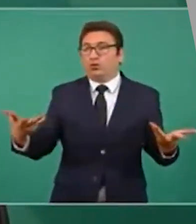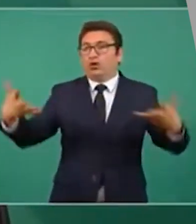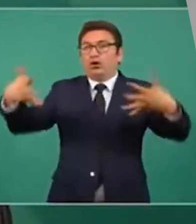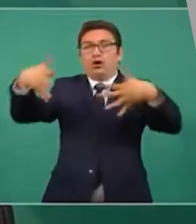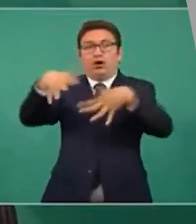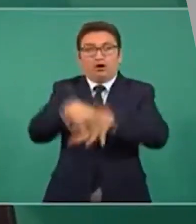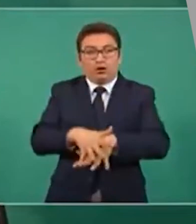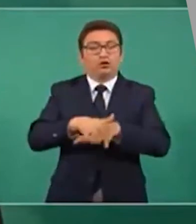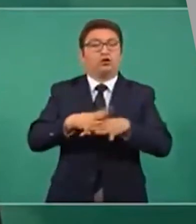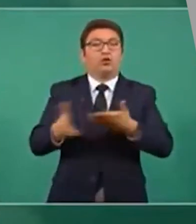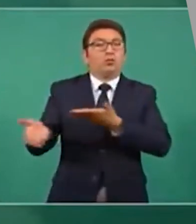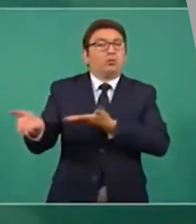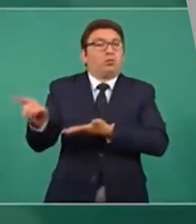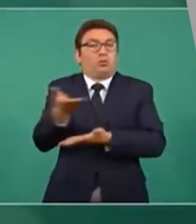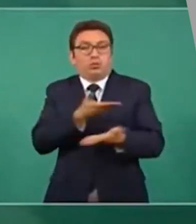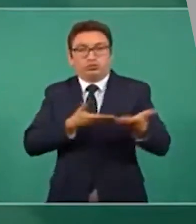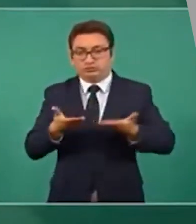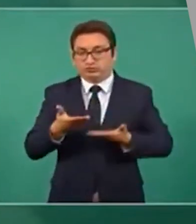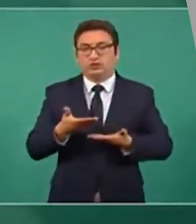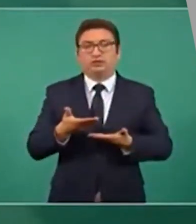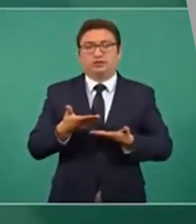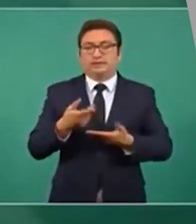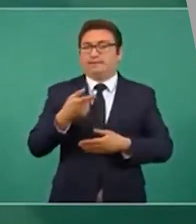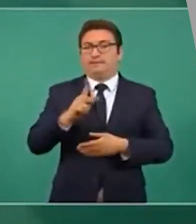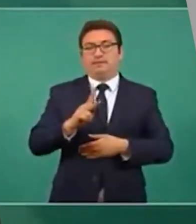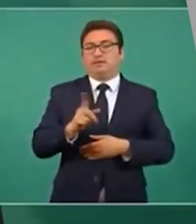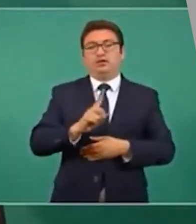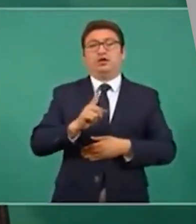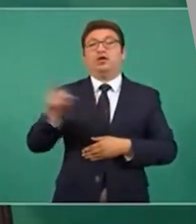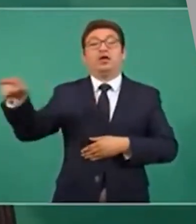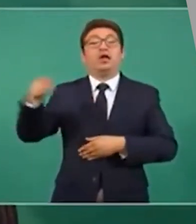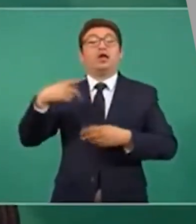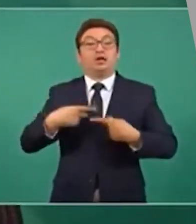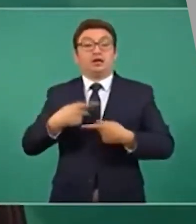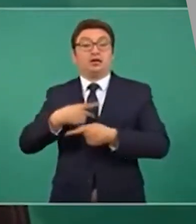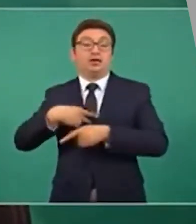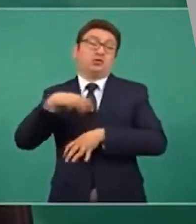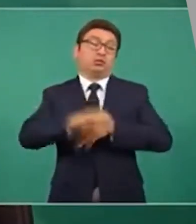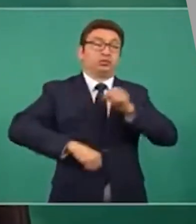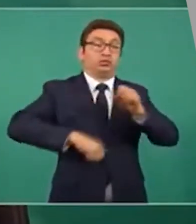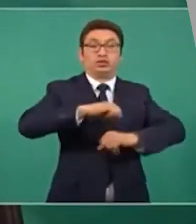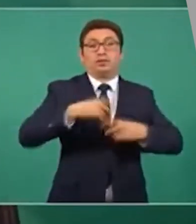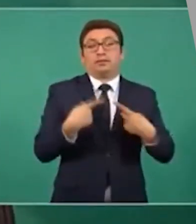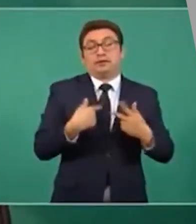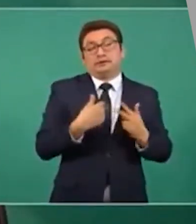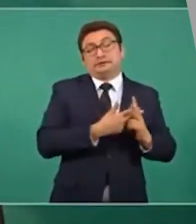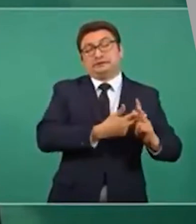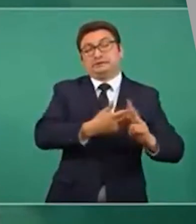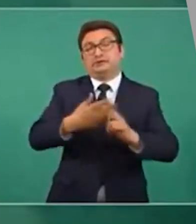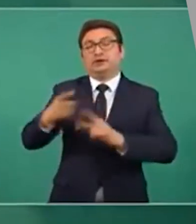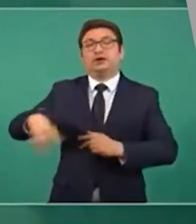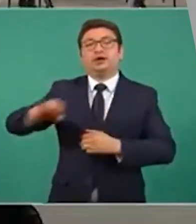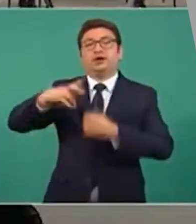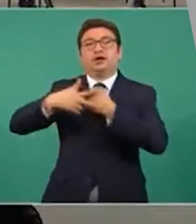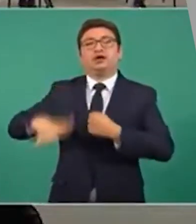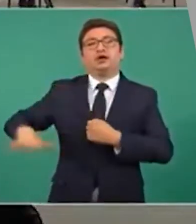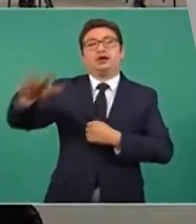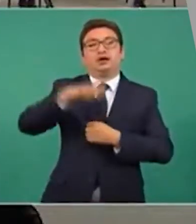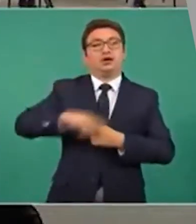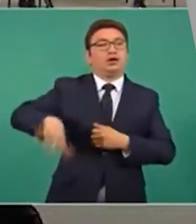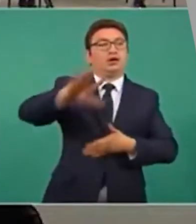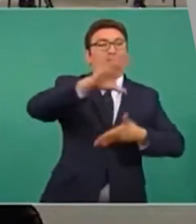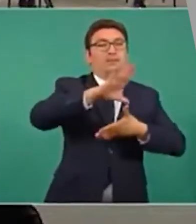culturas, del mestizaje, omitiendo el oprobio y el etnocidio cometido por los europeos en tierras